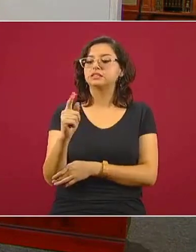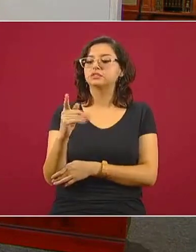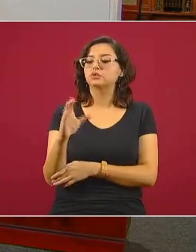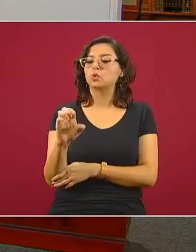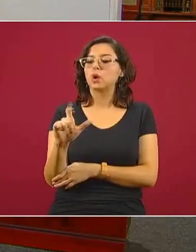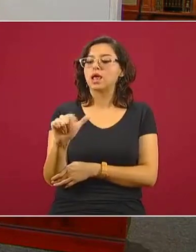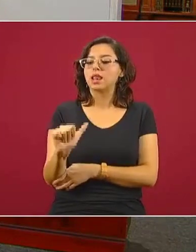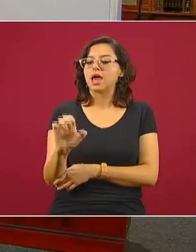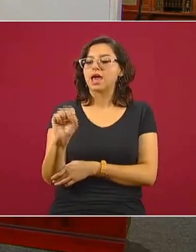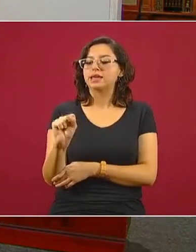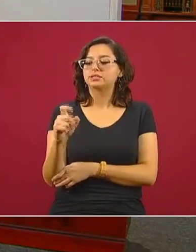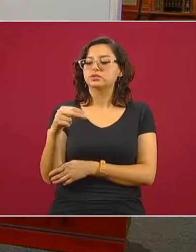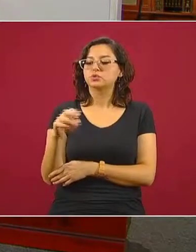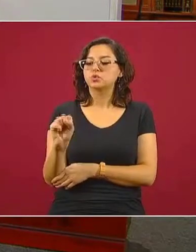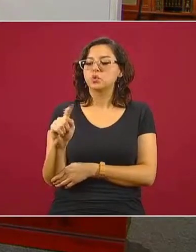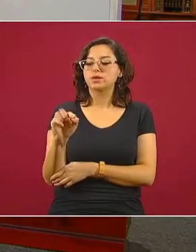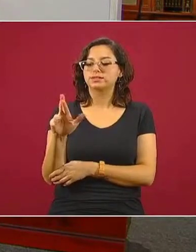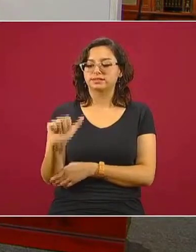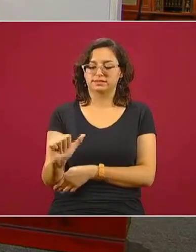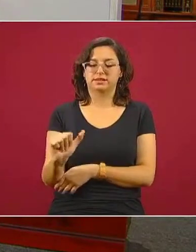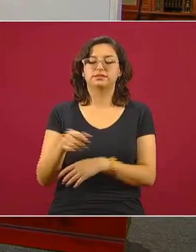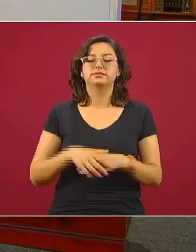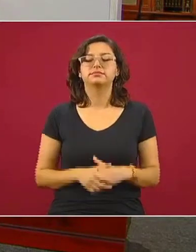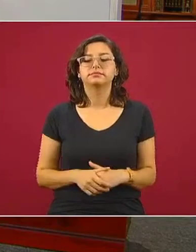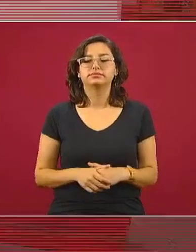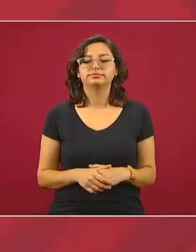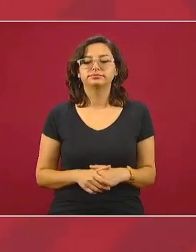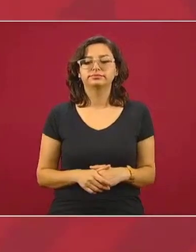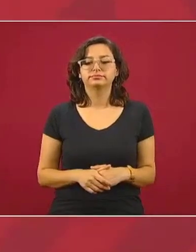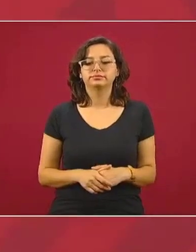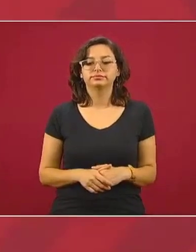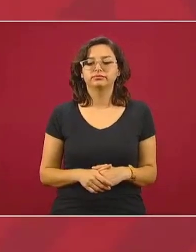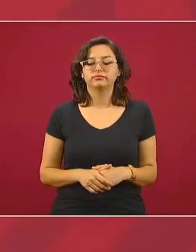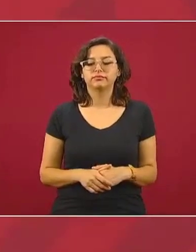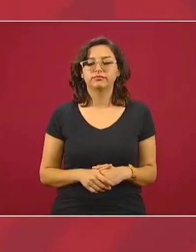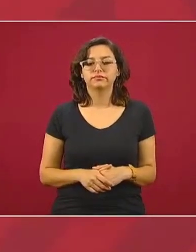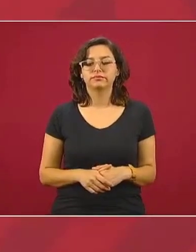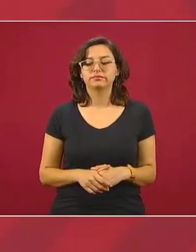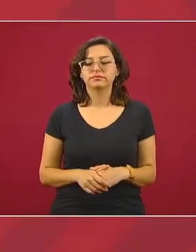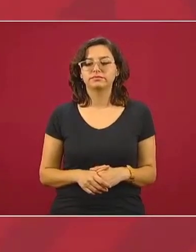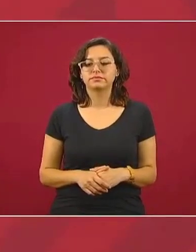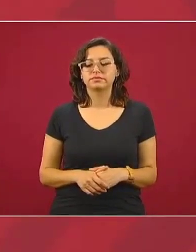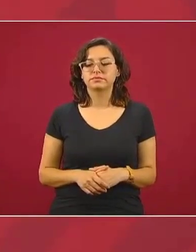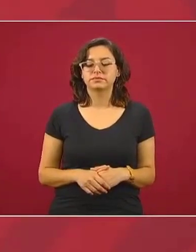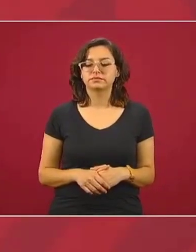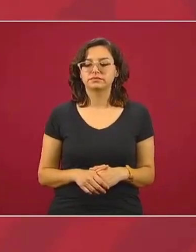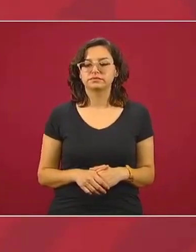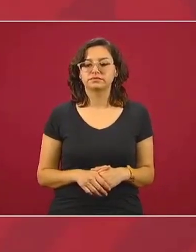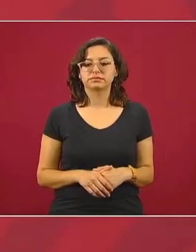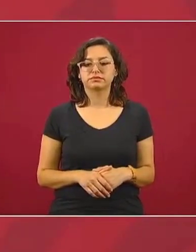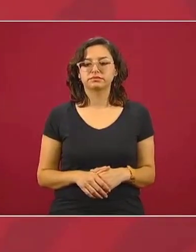de las escuelas que se están trabajando